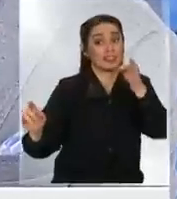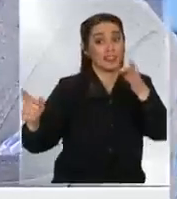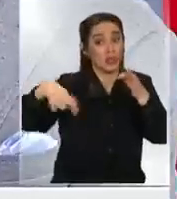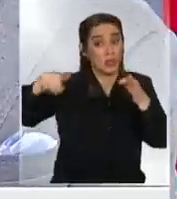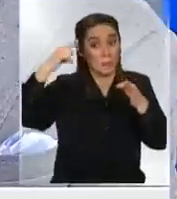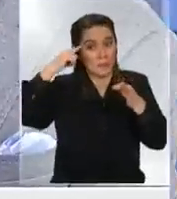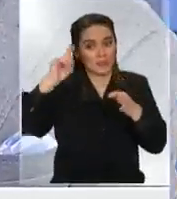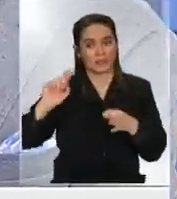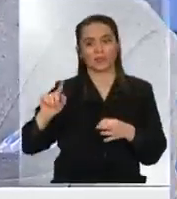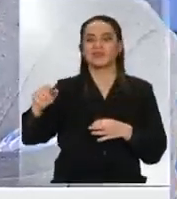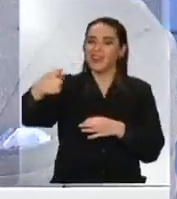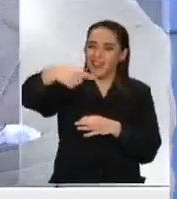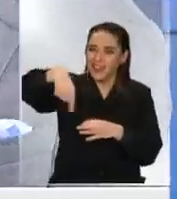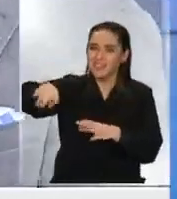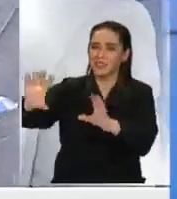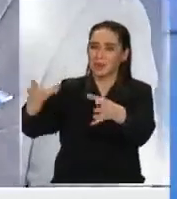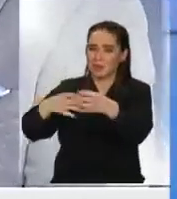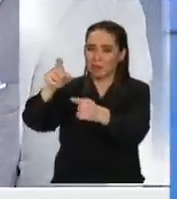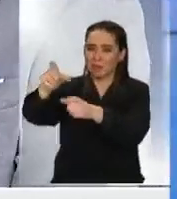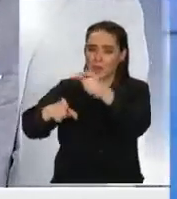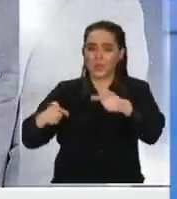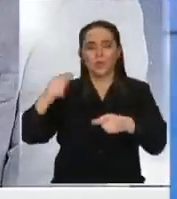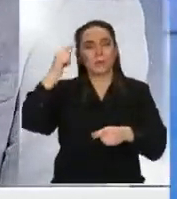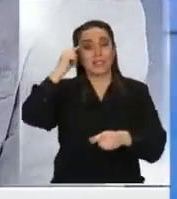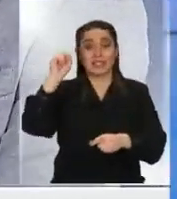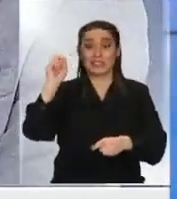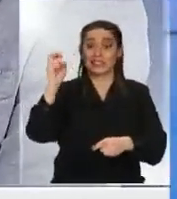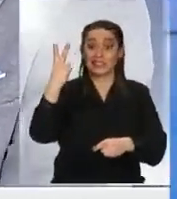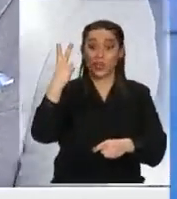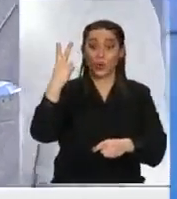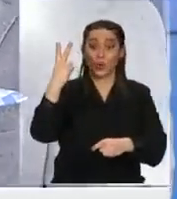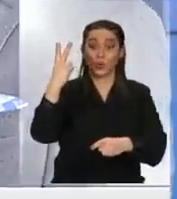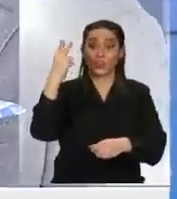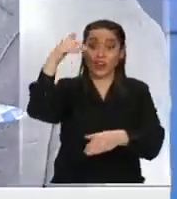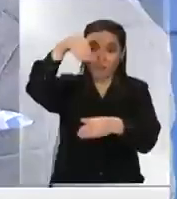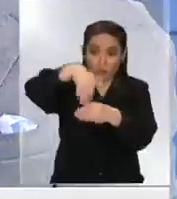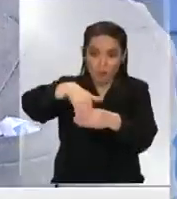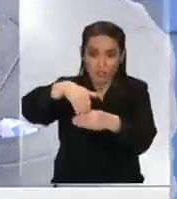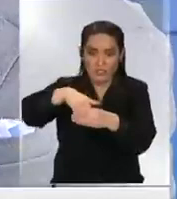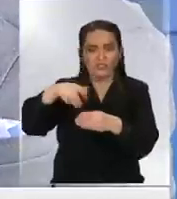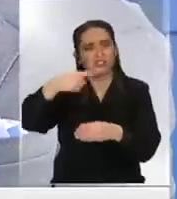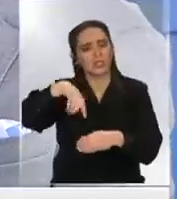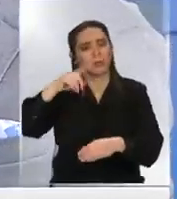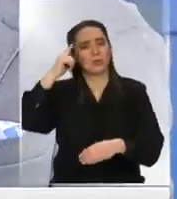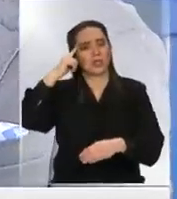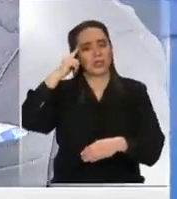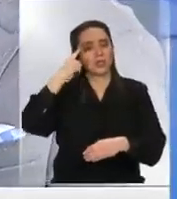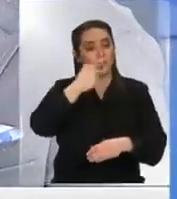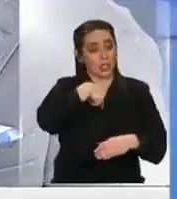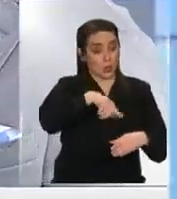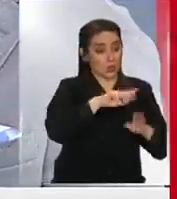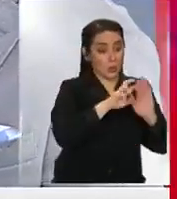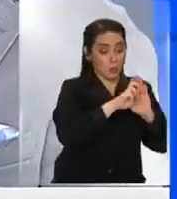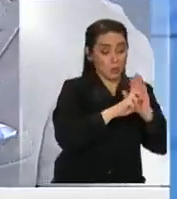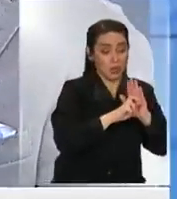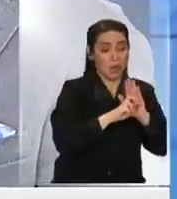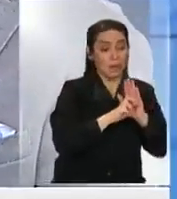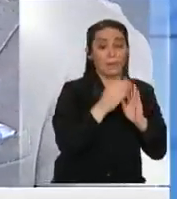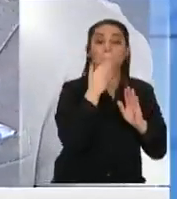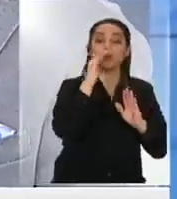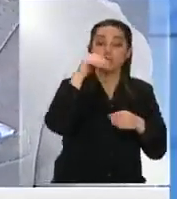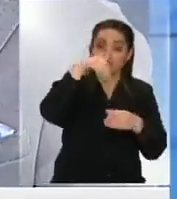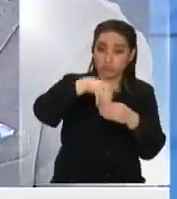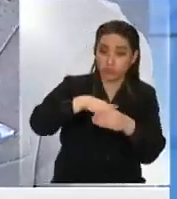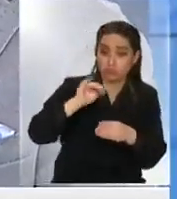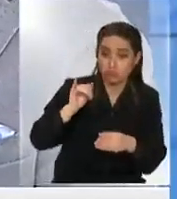tendrá que definir en una segunda vuelta eventual si es que se siente más representada por nuestro programa que tiene